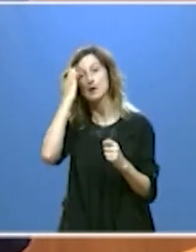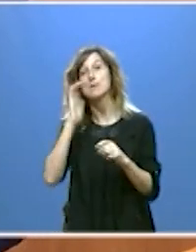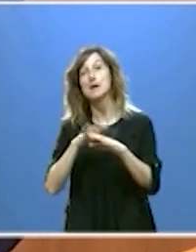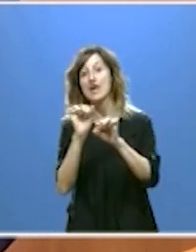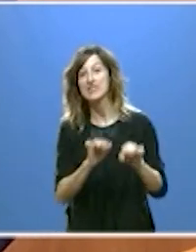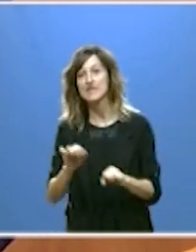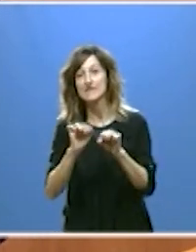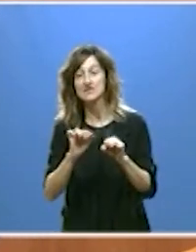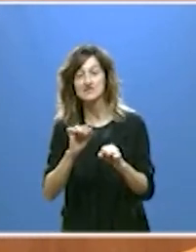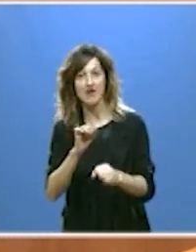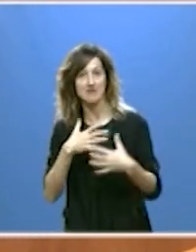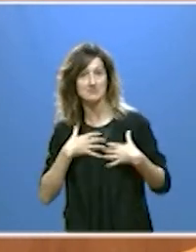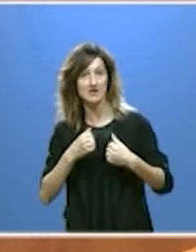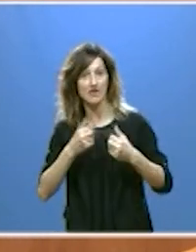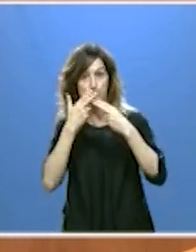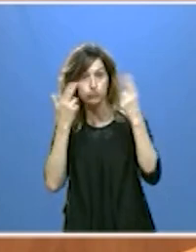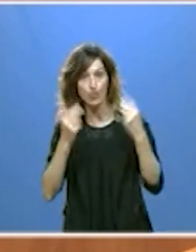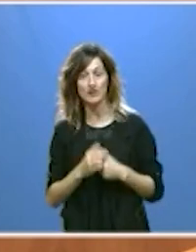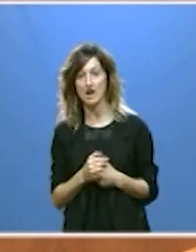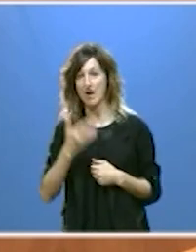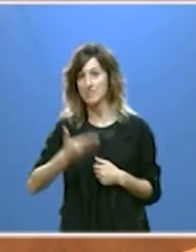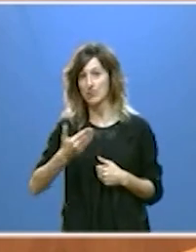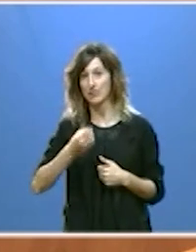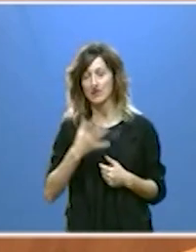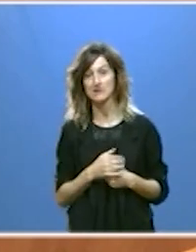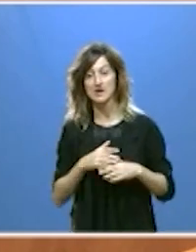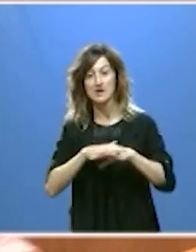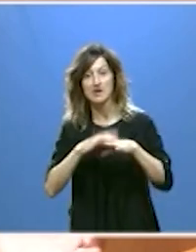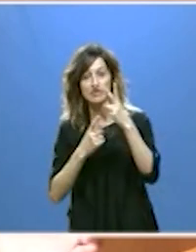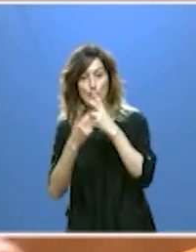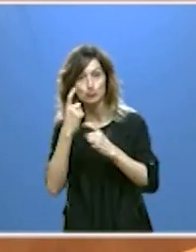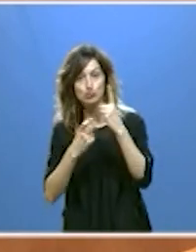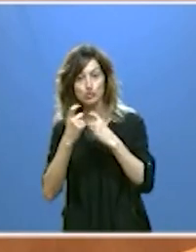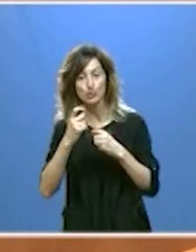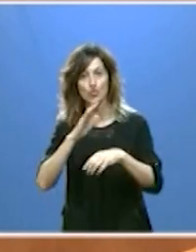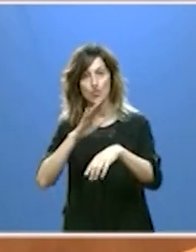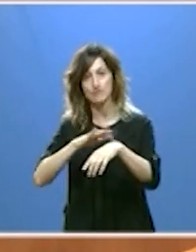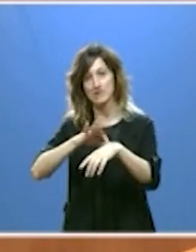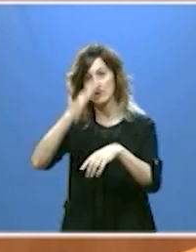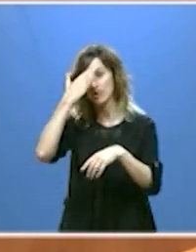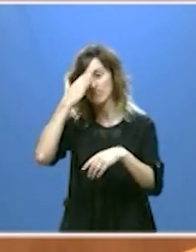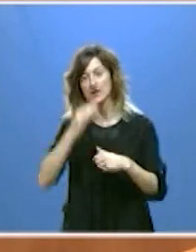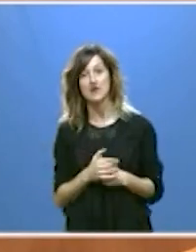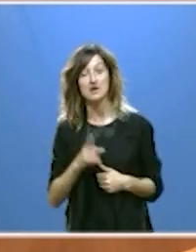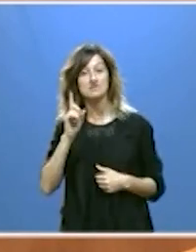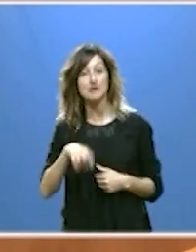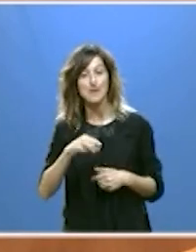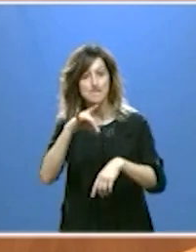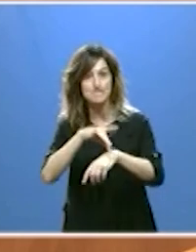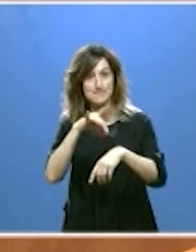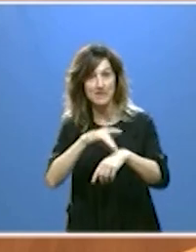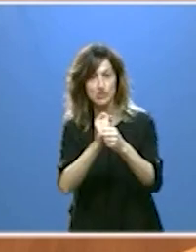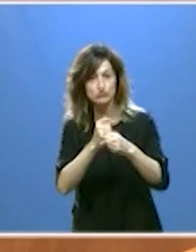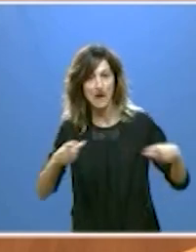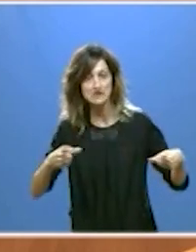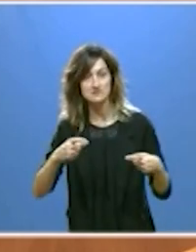Defensa de la Sanidad Pública. Tenemos la mayor red de consultorios en atención primaria, el mayor número de médicos